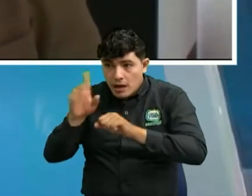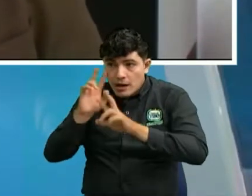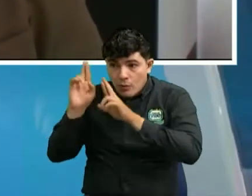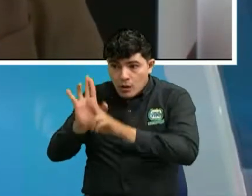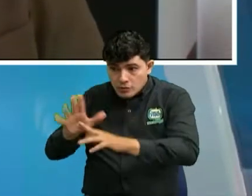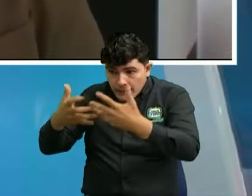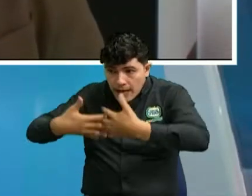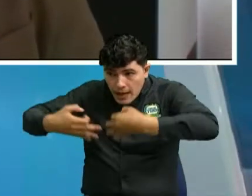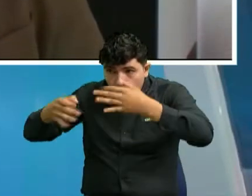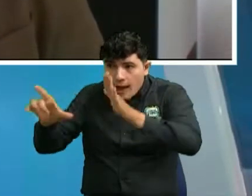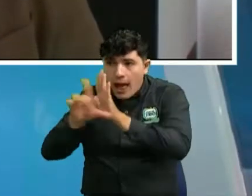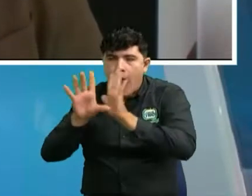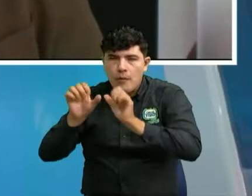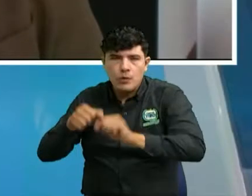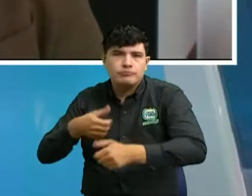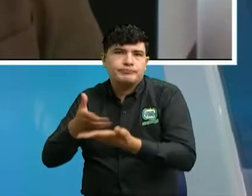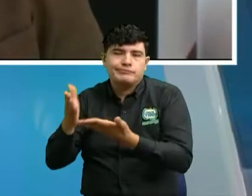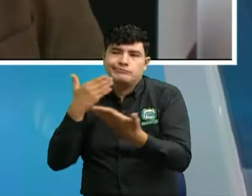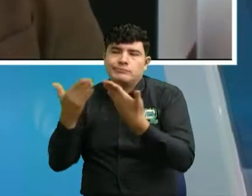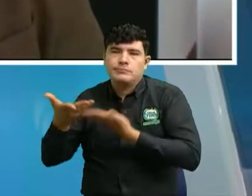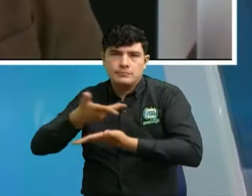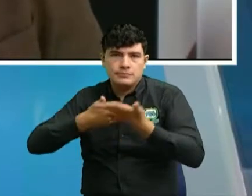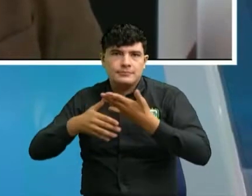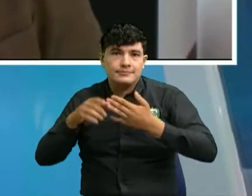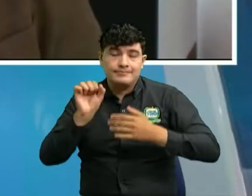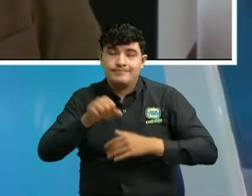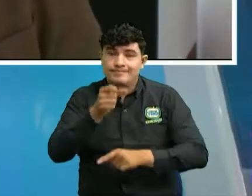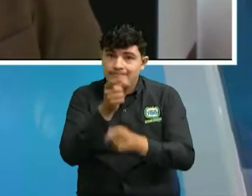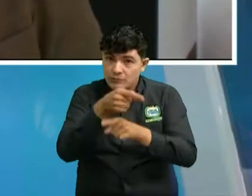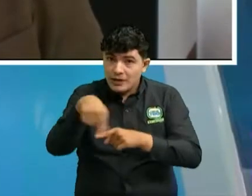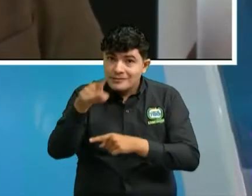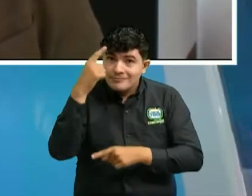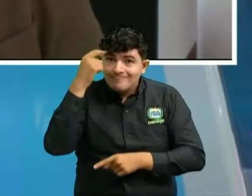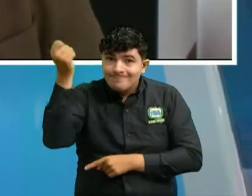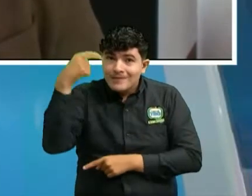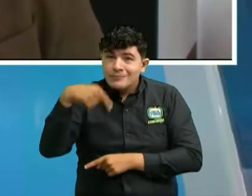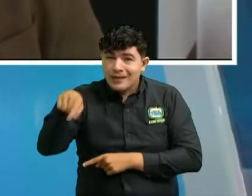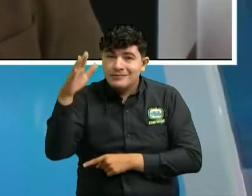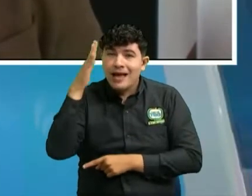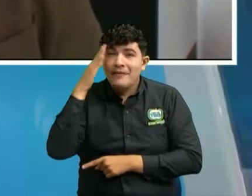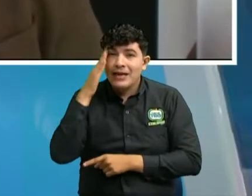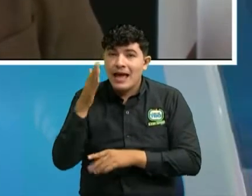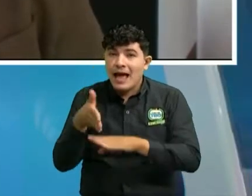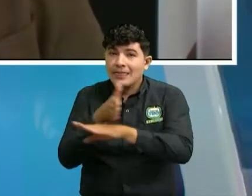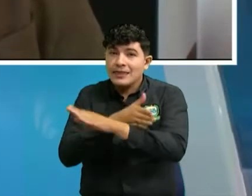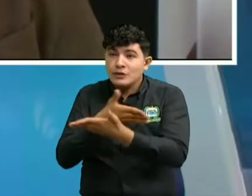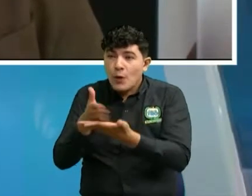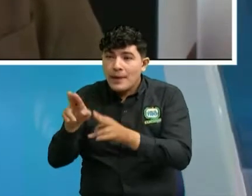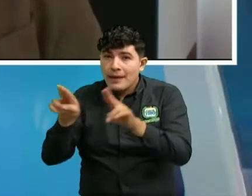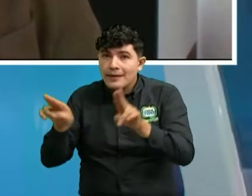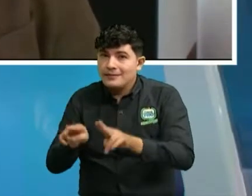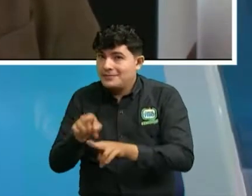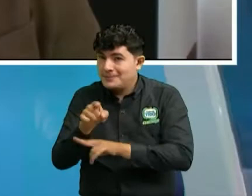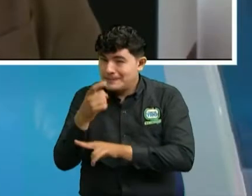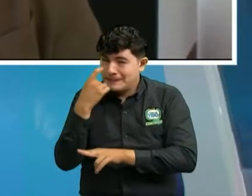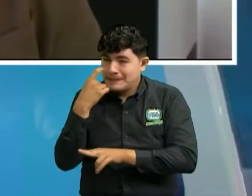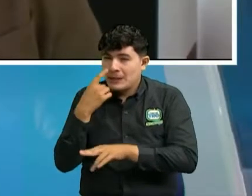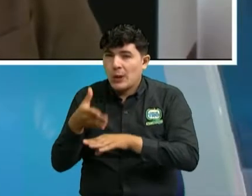compra electrónica muy bien esperamos que nuestros elecciones hayan tomado nota de lo que deben tener en cuenta antes de consignar el dinero